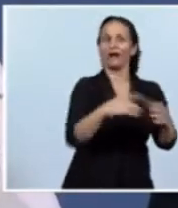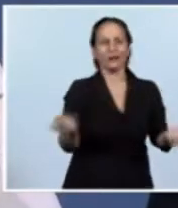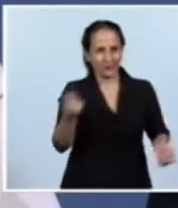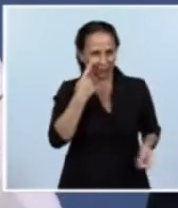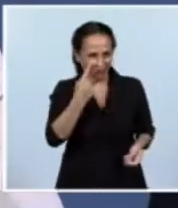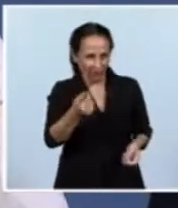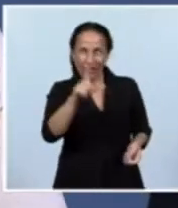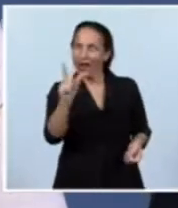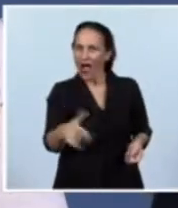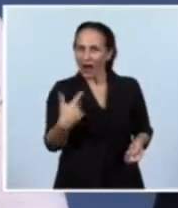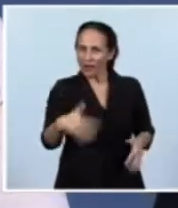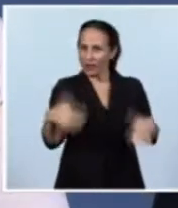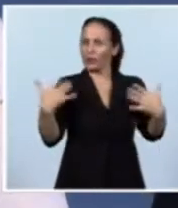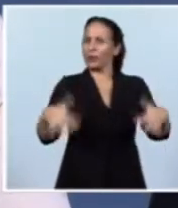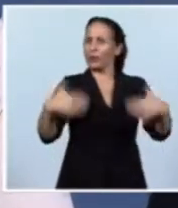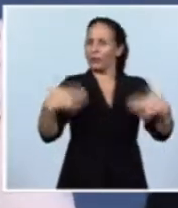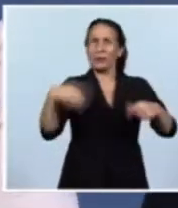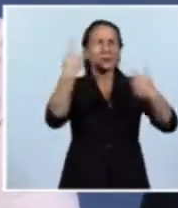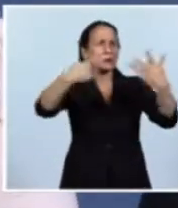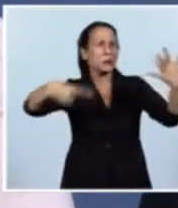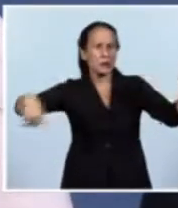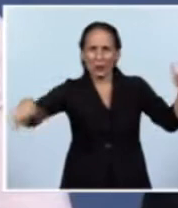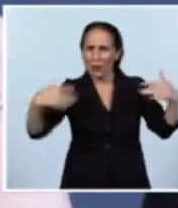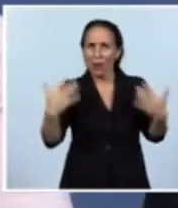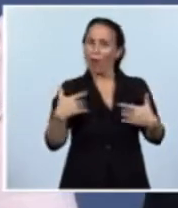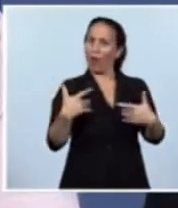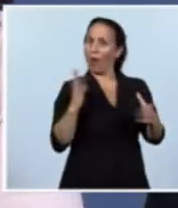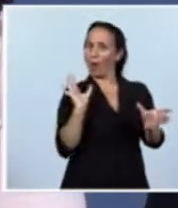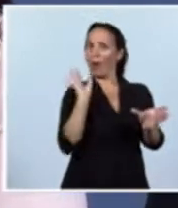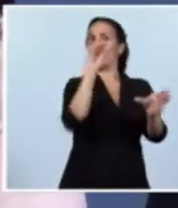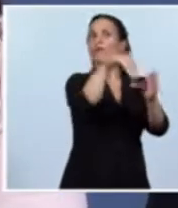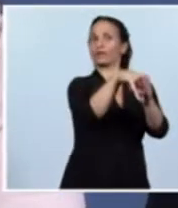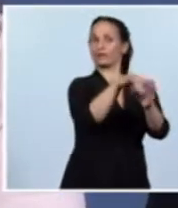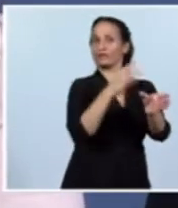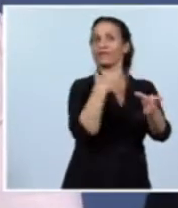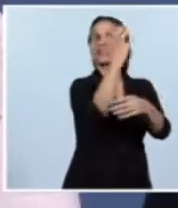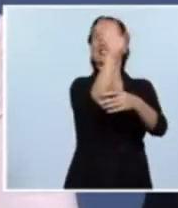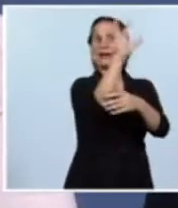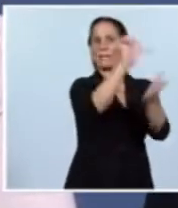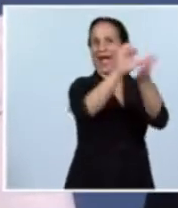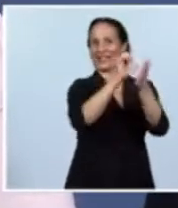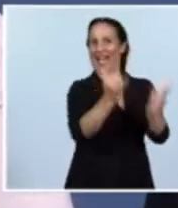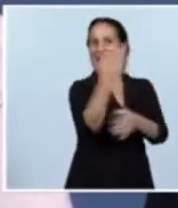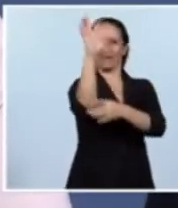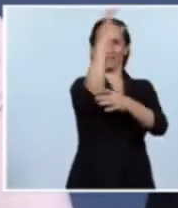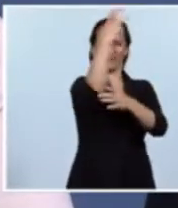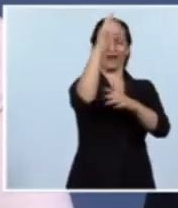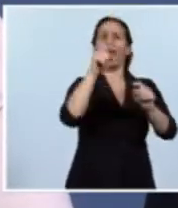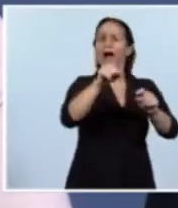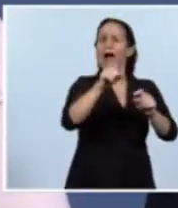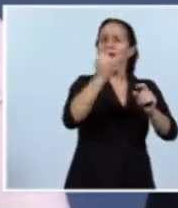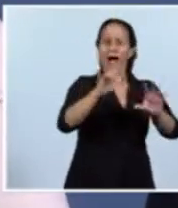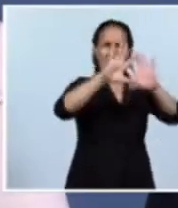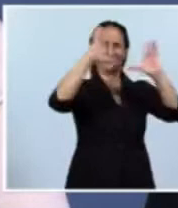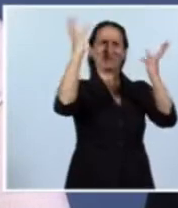Argentina. Somos capaces de ingresar al club de los satélites geoestacionarios que orbitan a más de